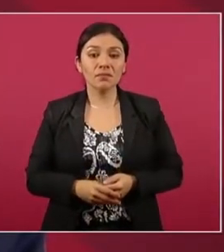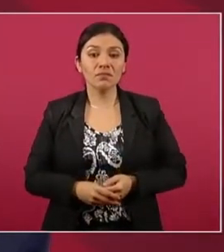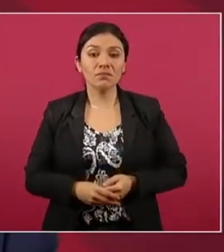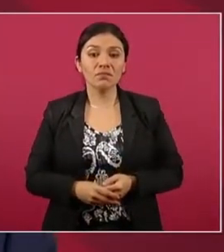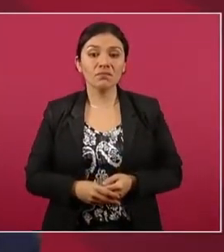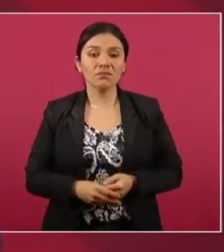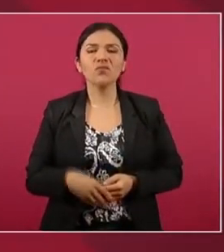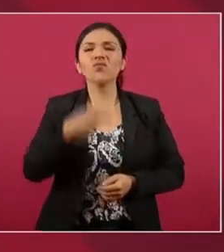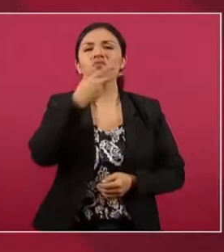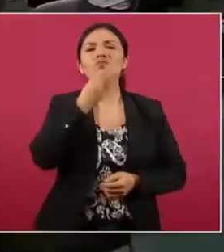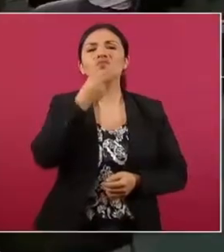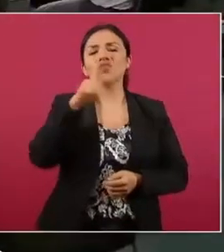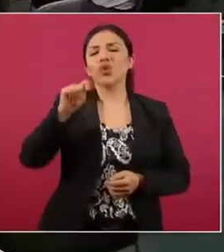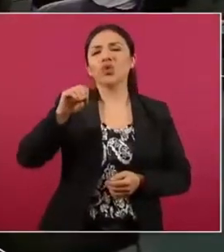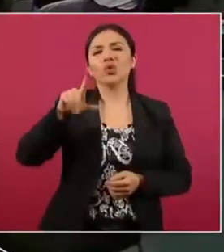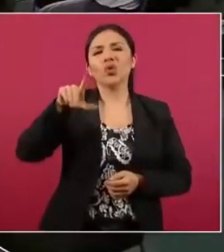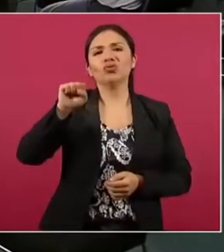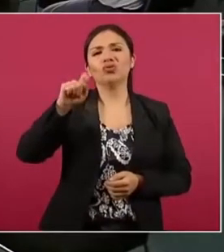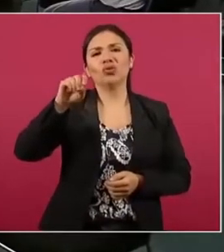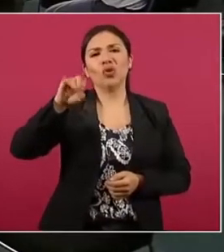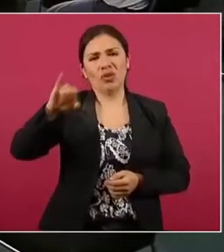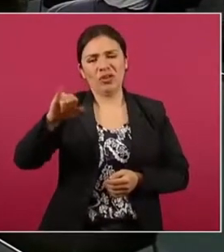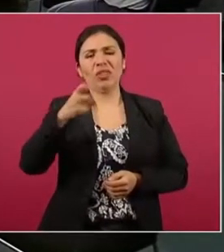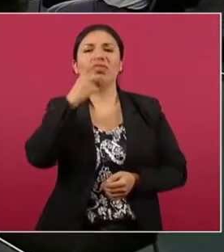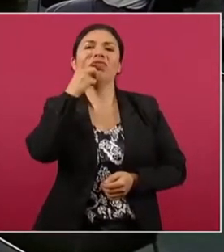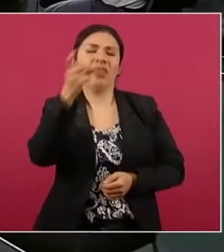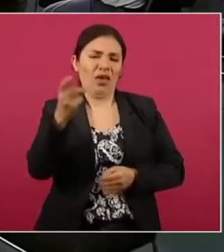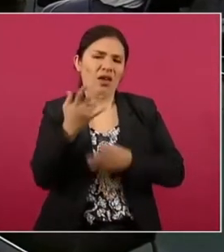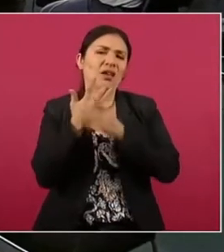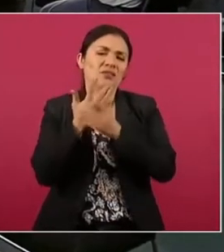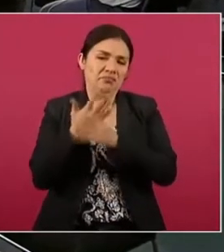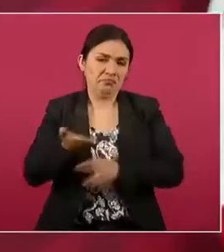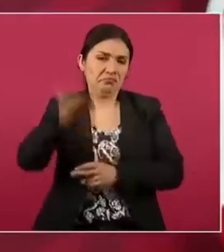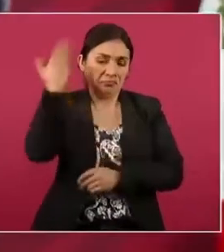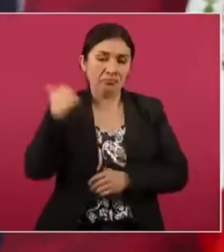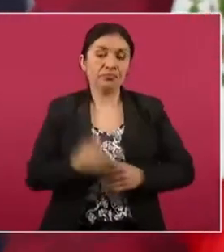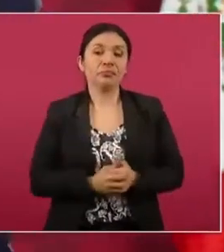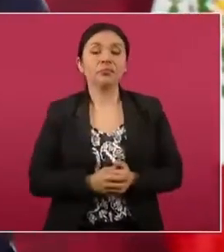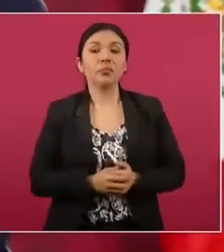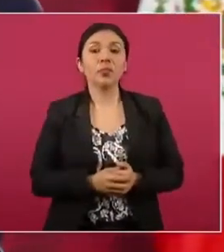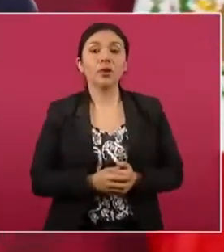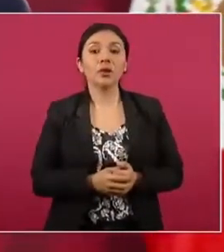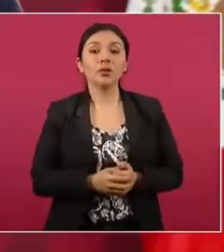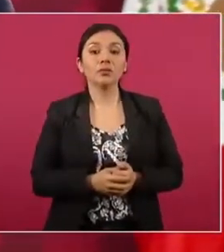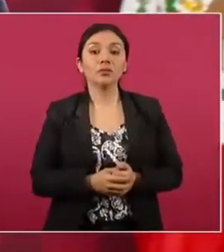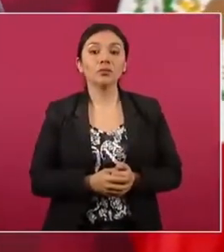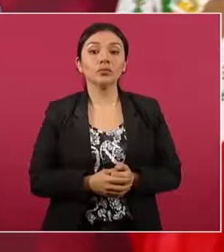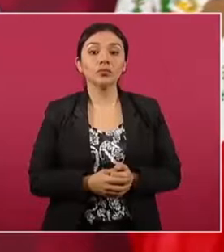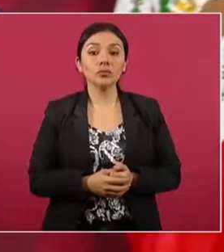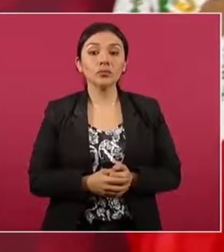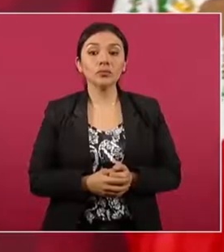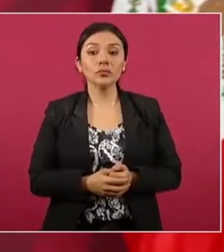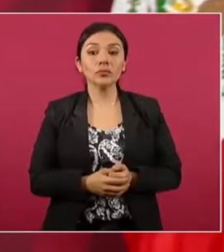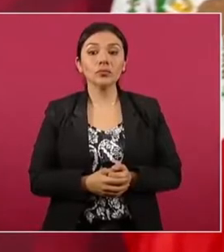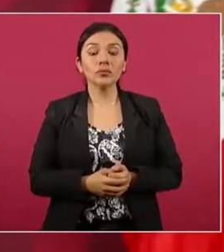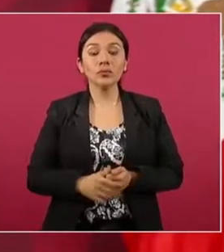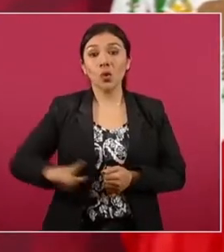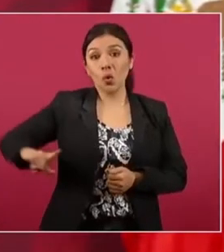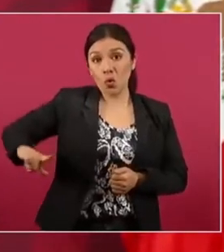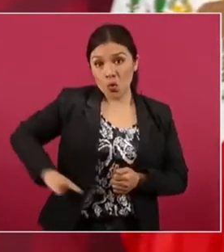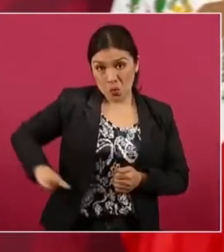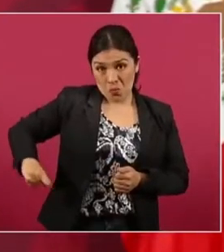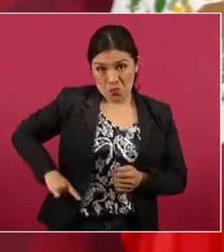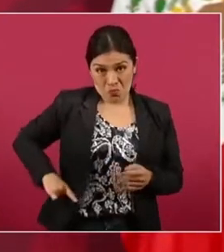Tolstoy decía, un gobierno que no